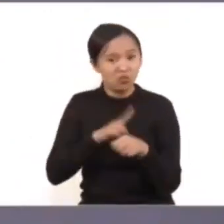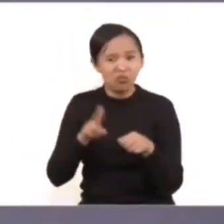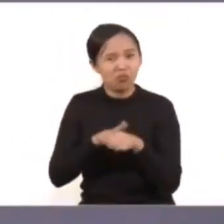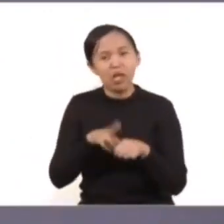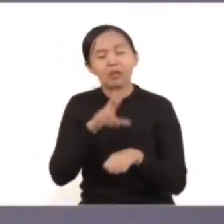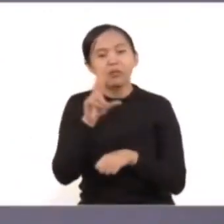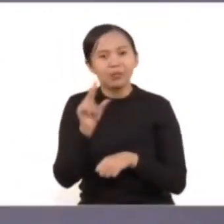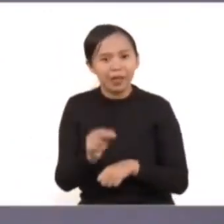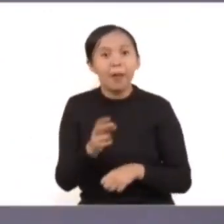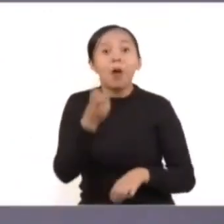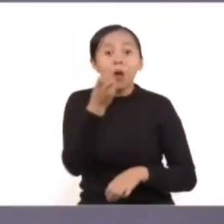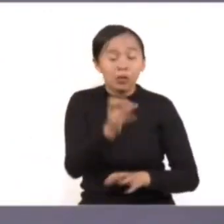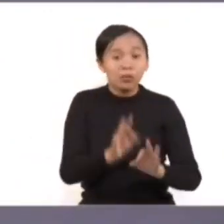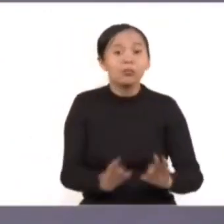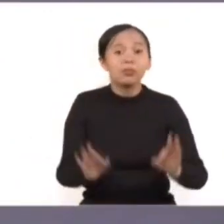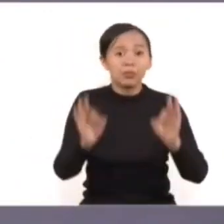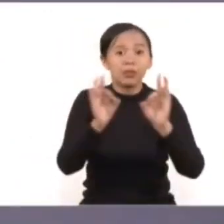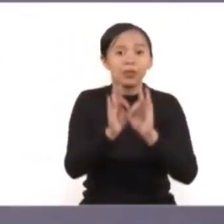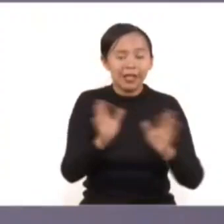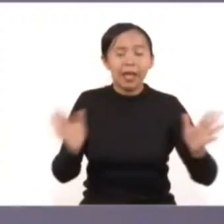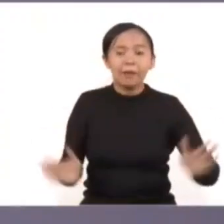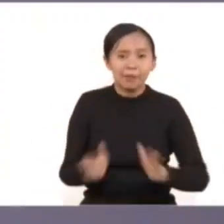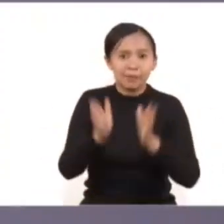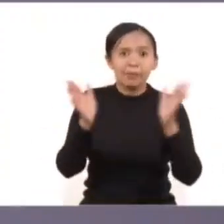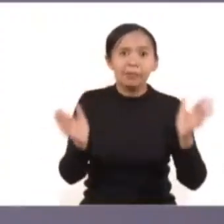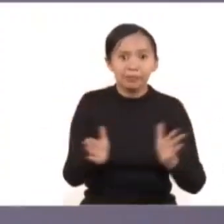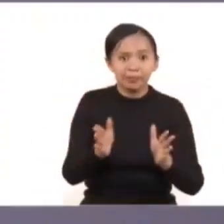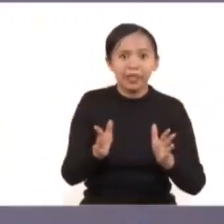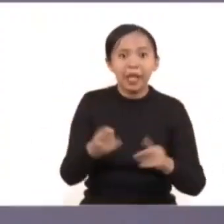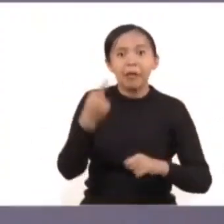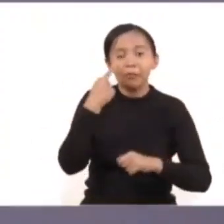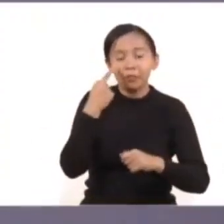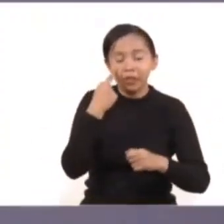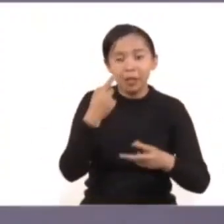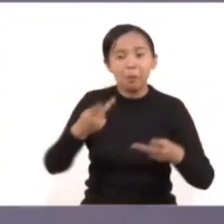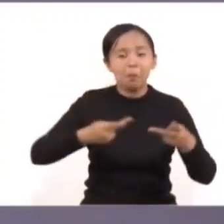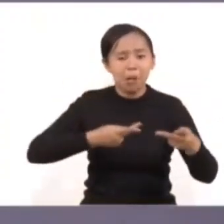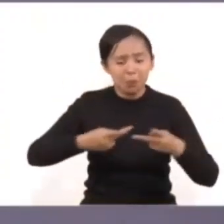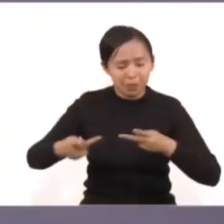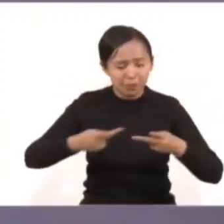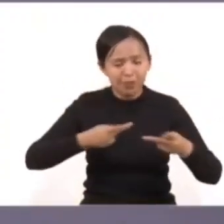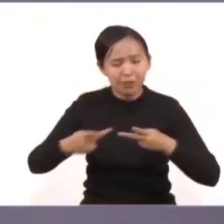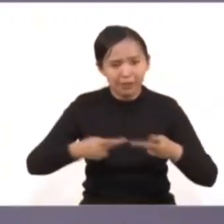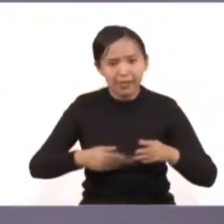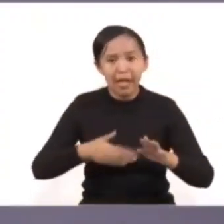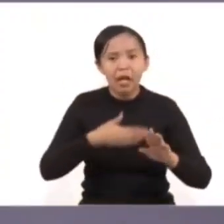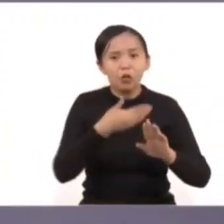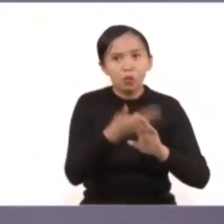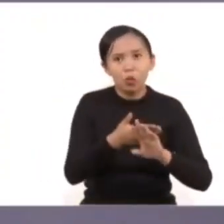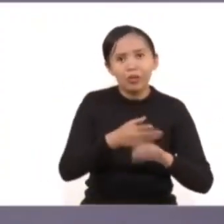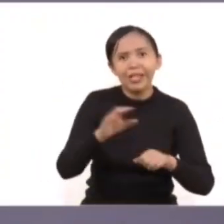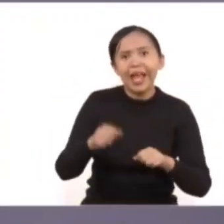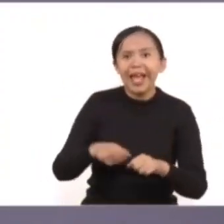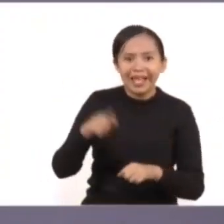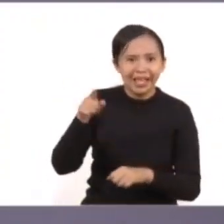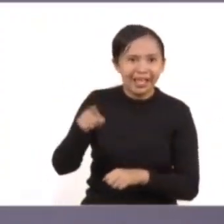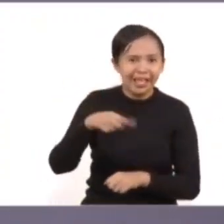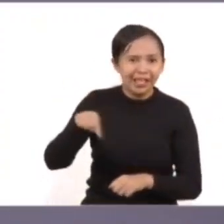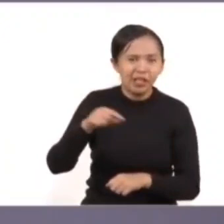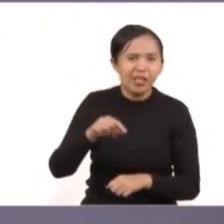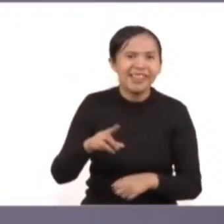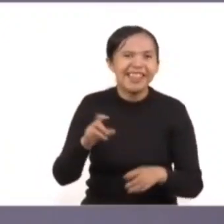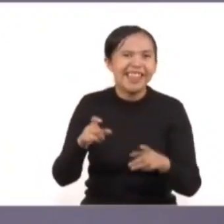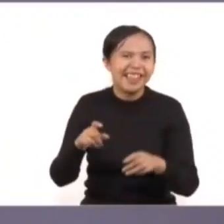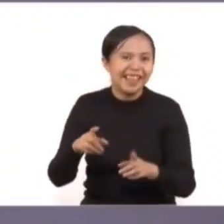por eso la importancia de la promoción de los protocolos contra el hostigamiento y el acoso sexual, por eso la